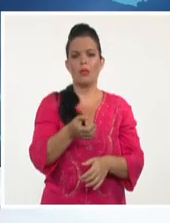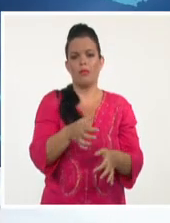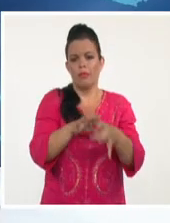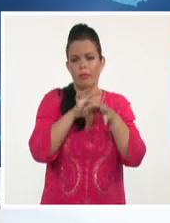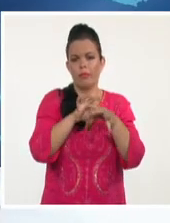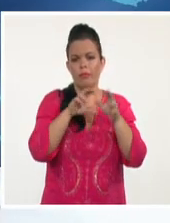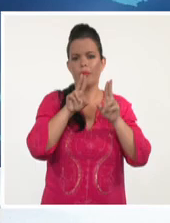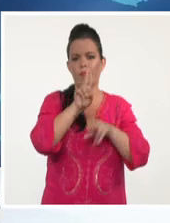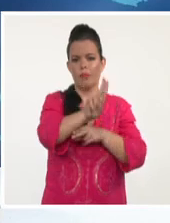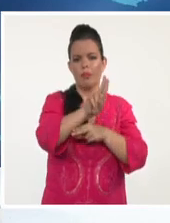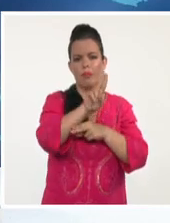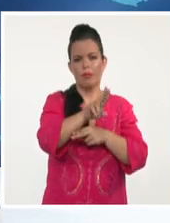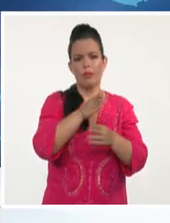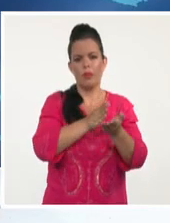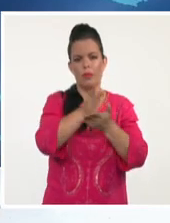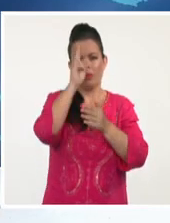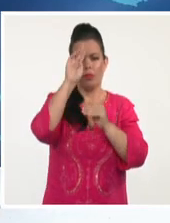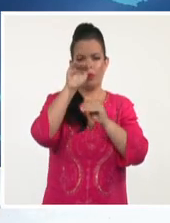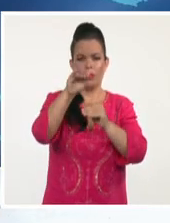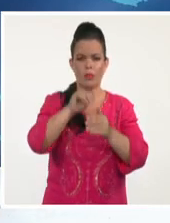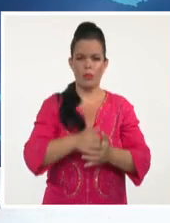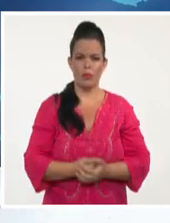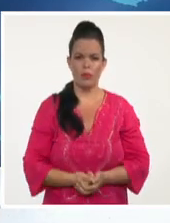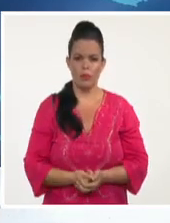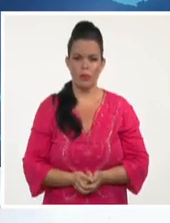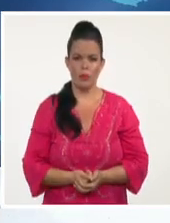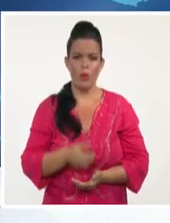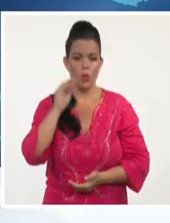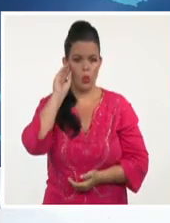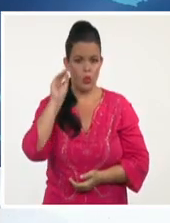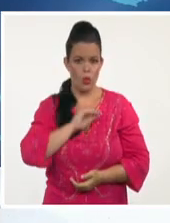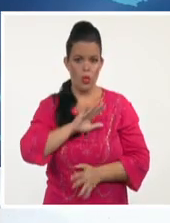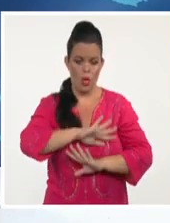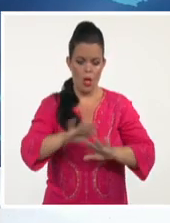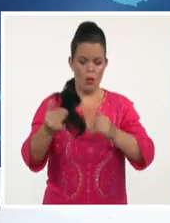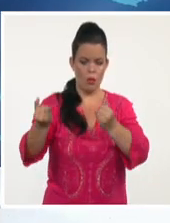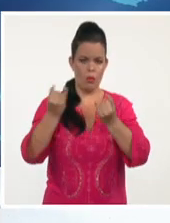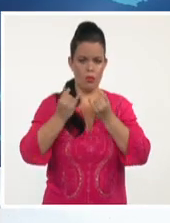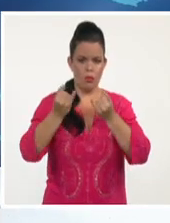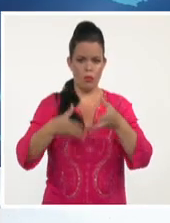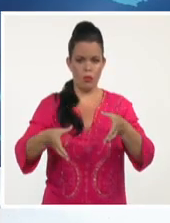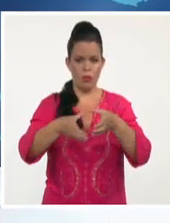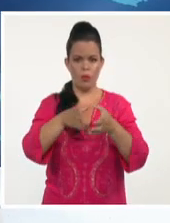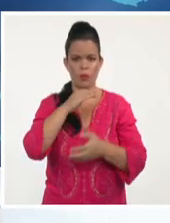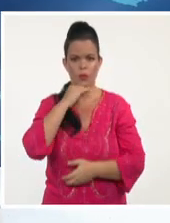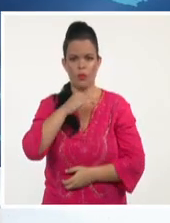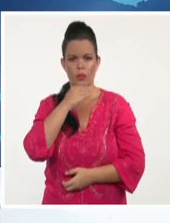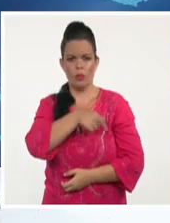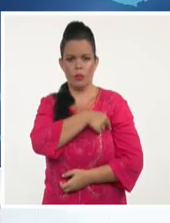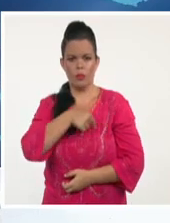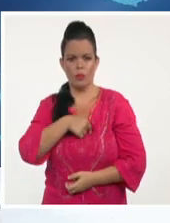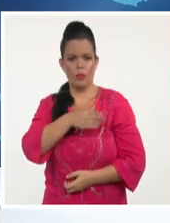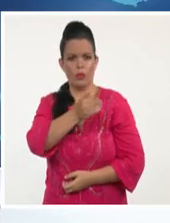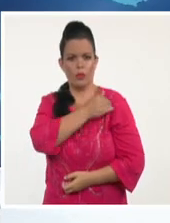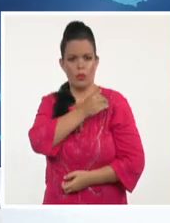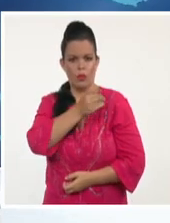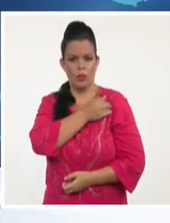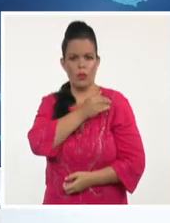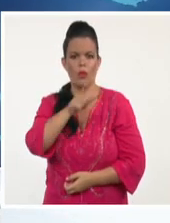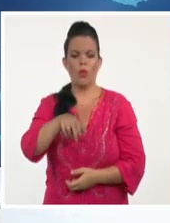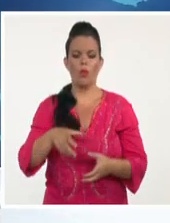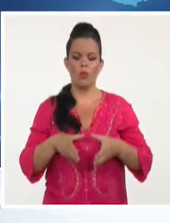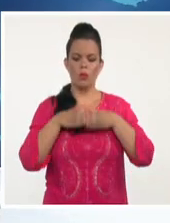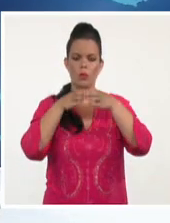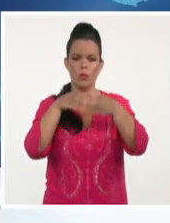Universitario Miguel Enríquez. Al conocerse lo ocurrido, fuerzas del Ministerio del Interior, junto con autoridades gubernamentales y de salud,